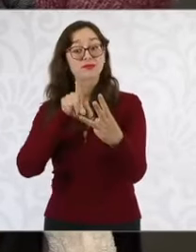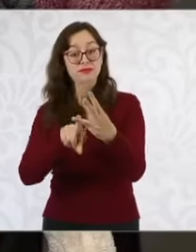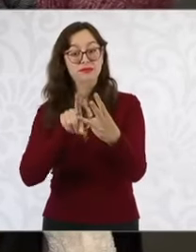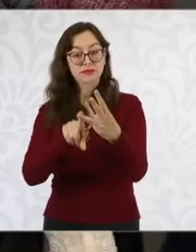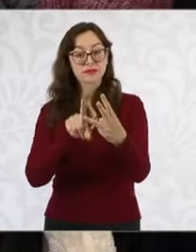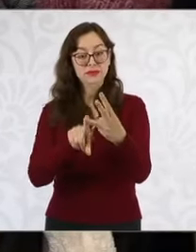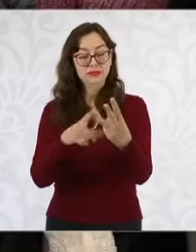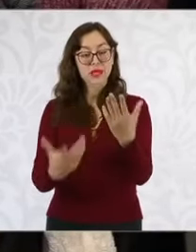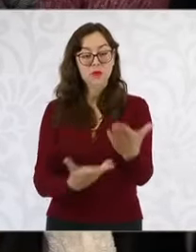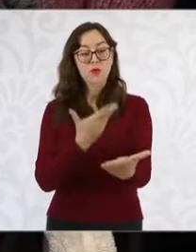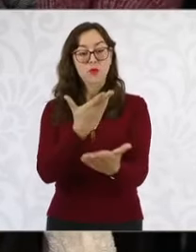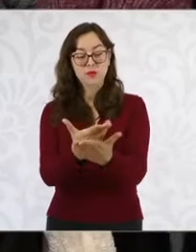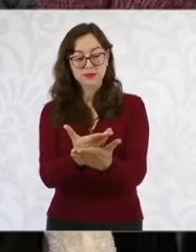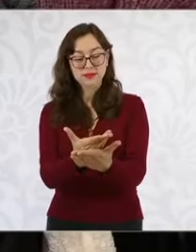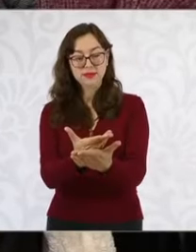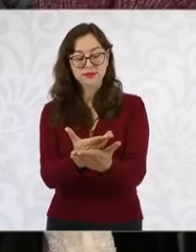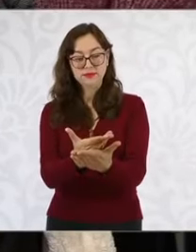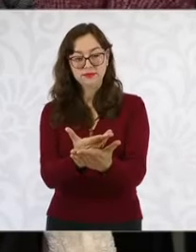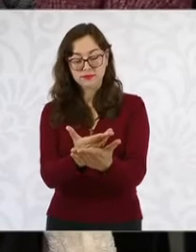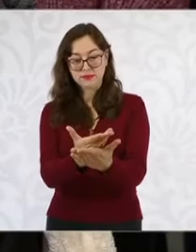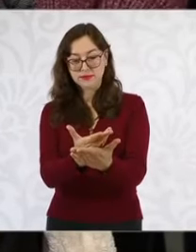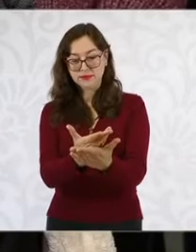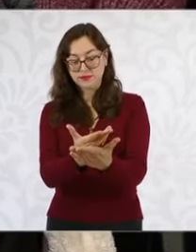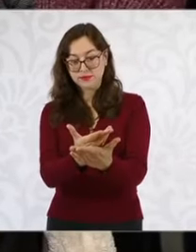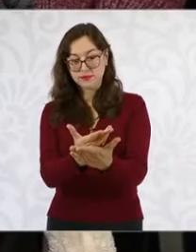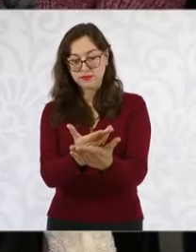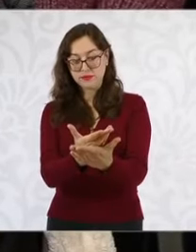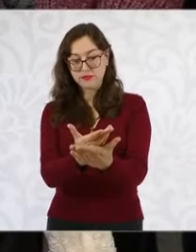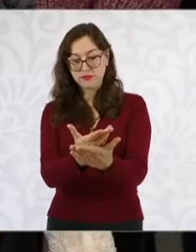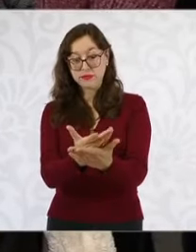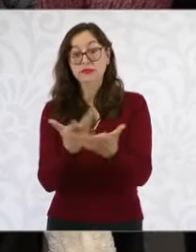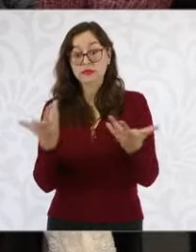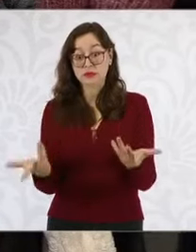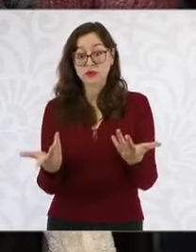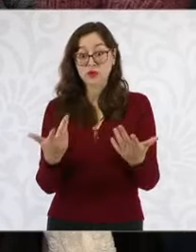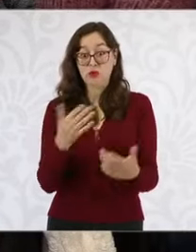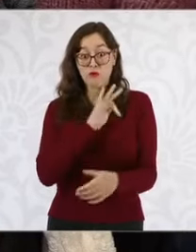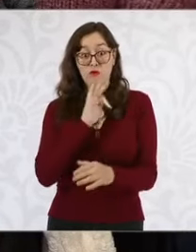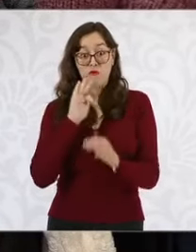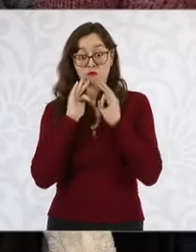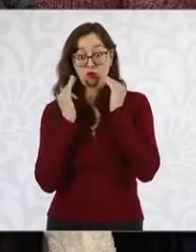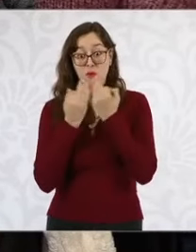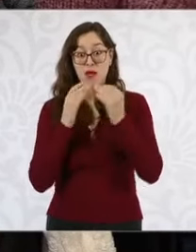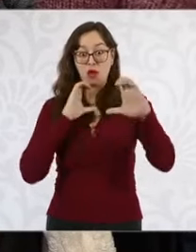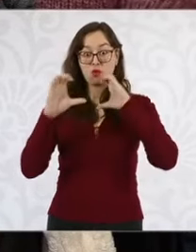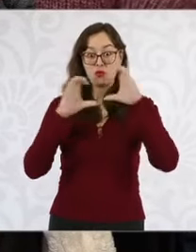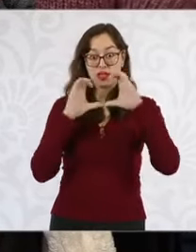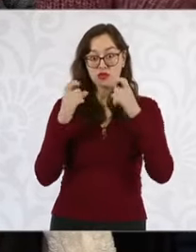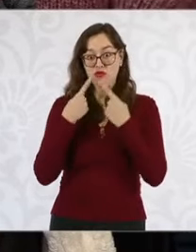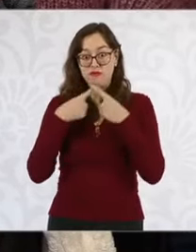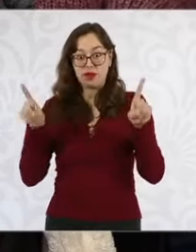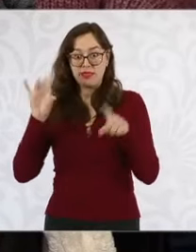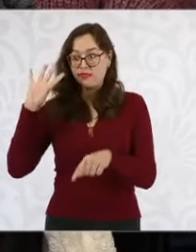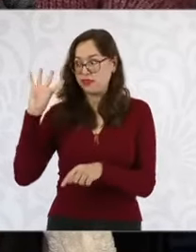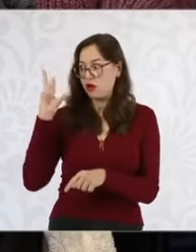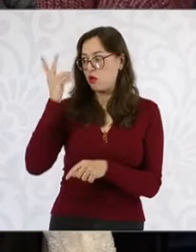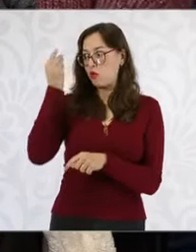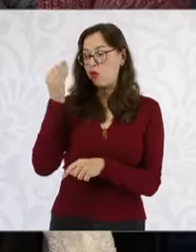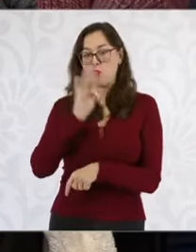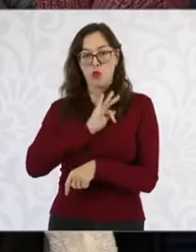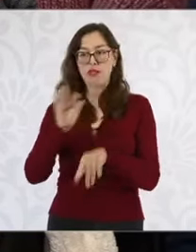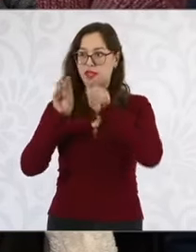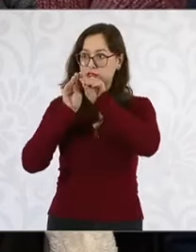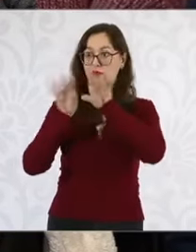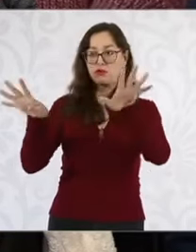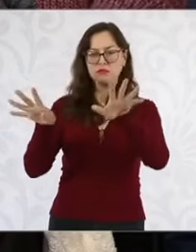reconocimiento, difusión e implementación de la comunicación alternativa y aumentativa. Tan importante como el braille